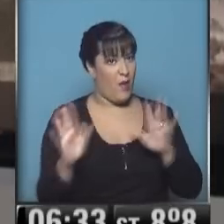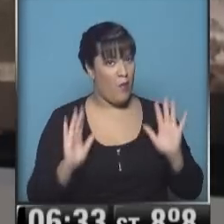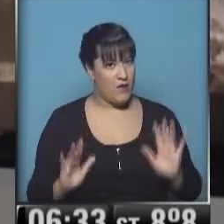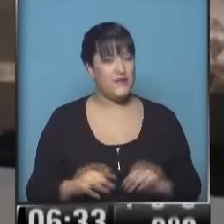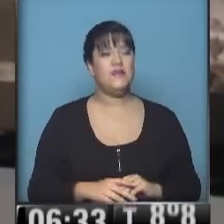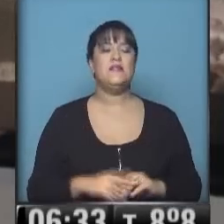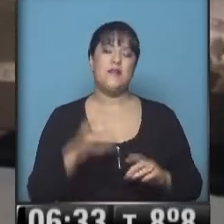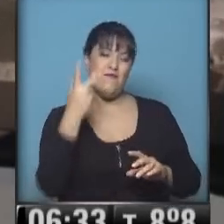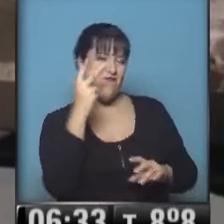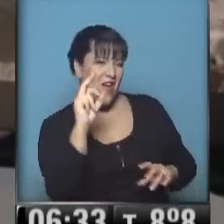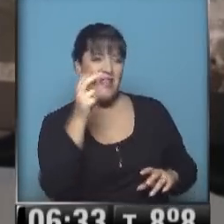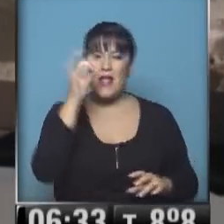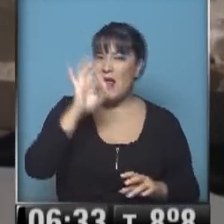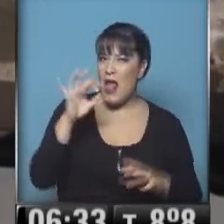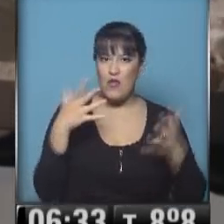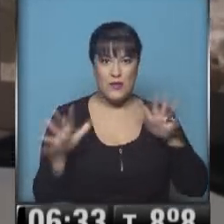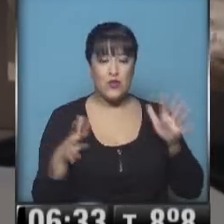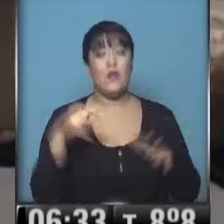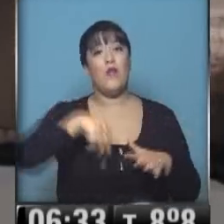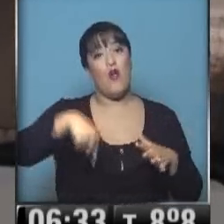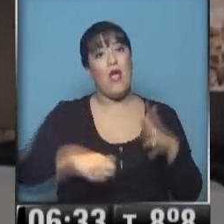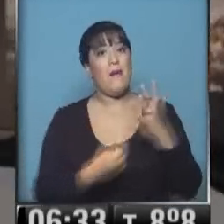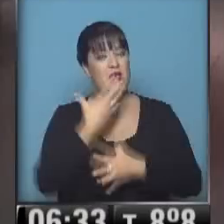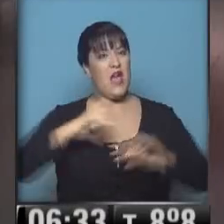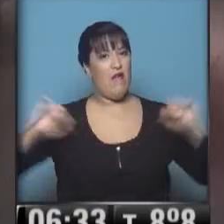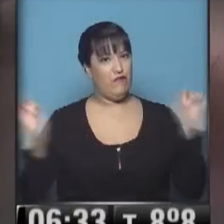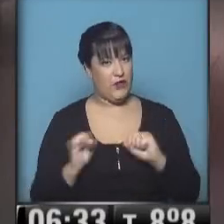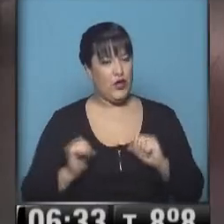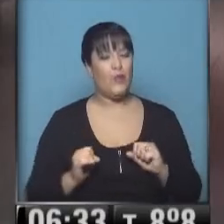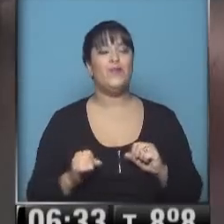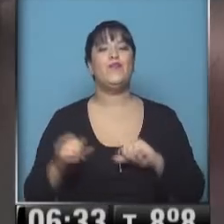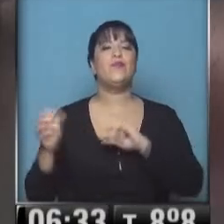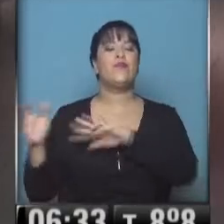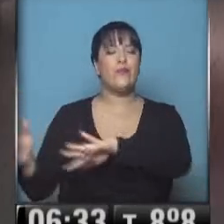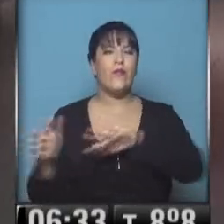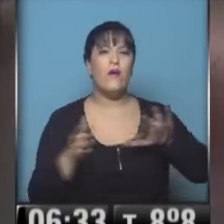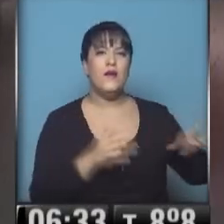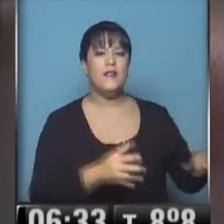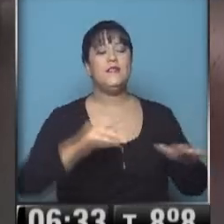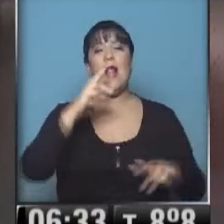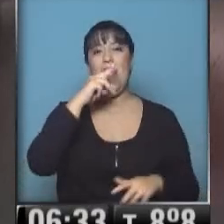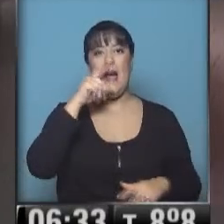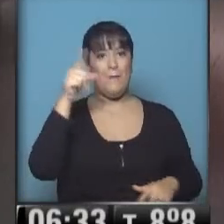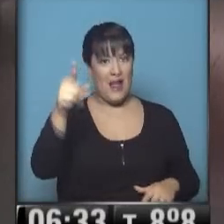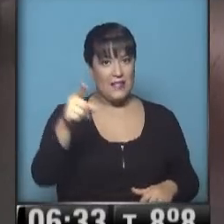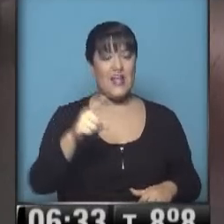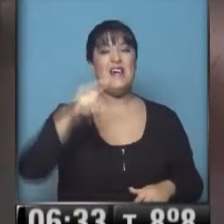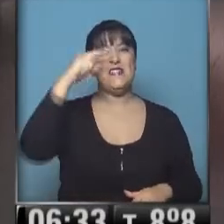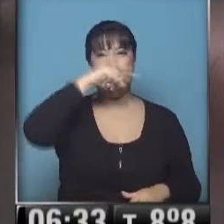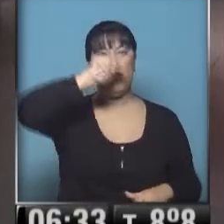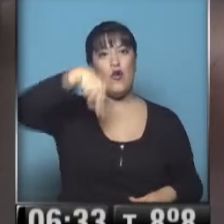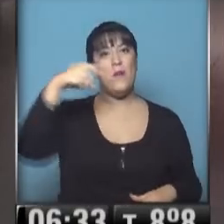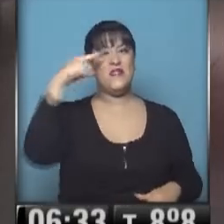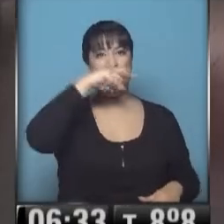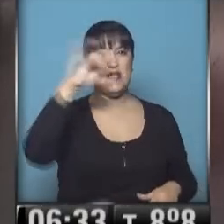esos valores. Así que la mañana bien, bien fresquita. Seguimos la recorrida por el conurbano. Nos vamos a la ciudad de La Plata. 7 grados, 7